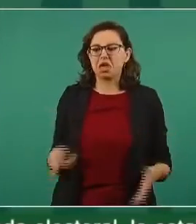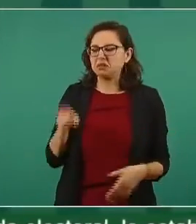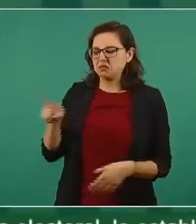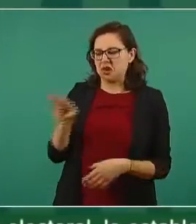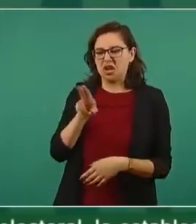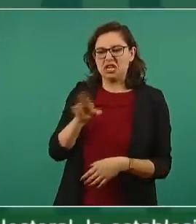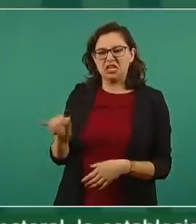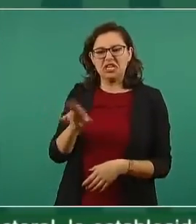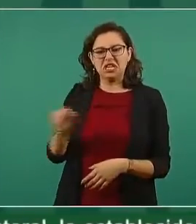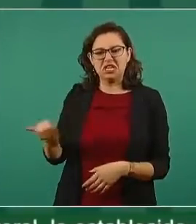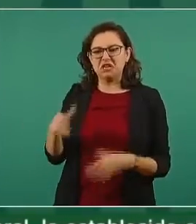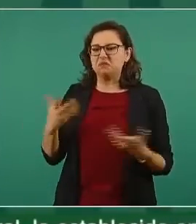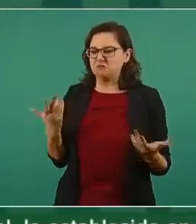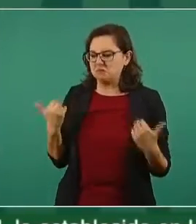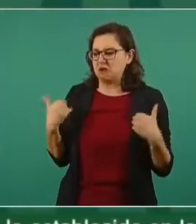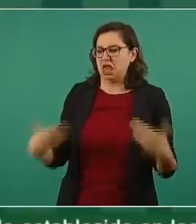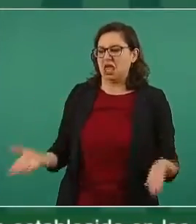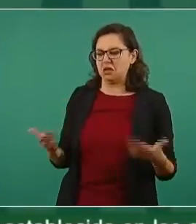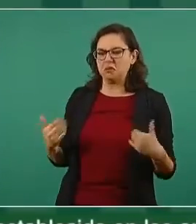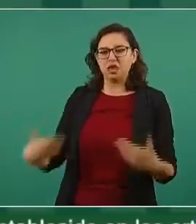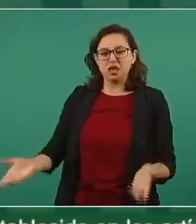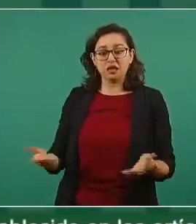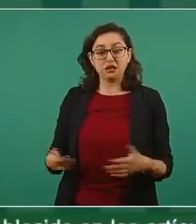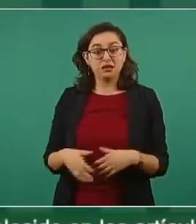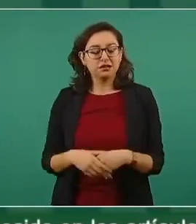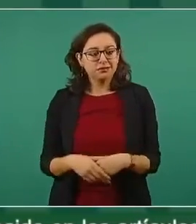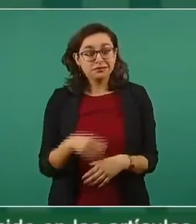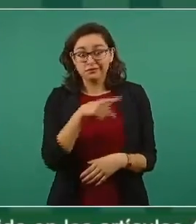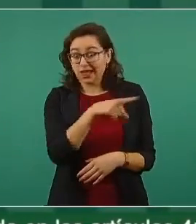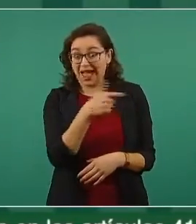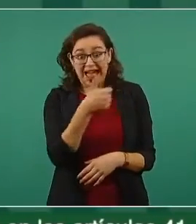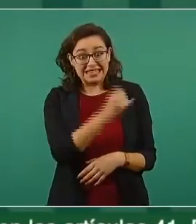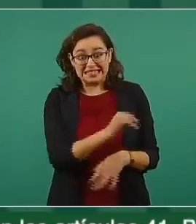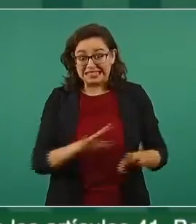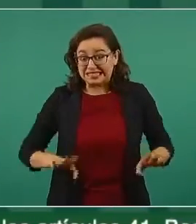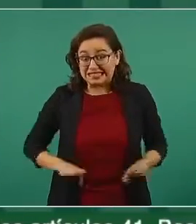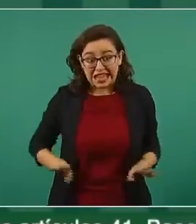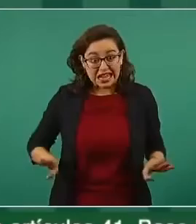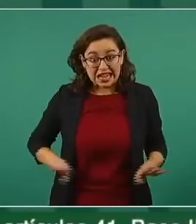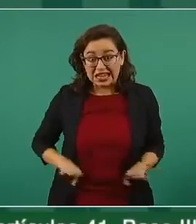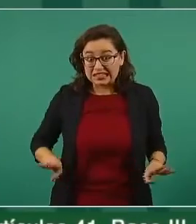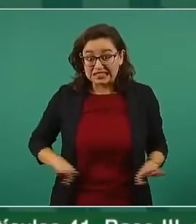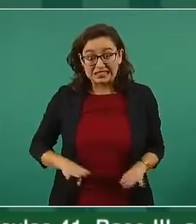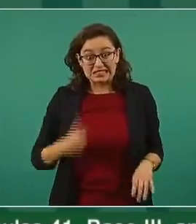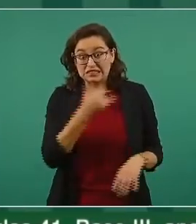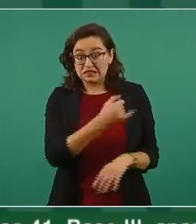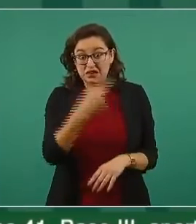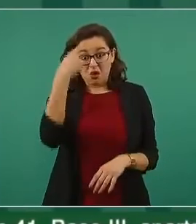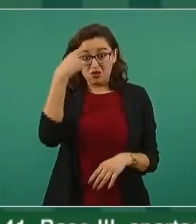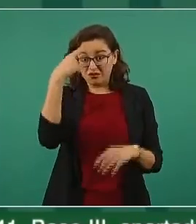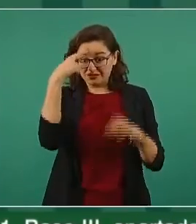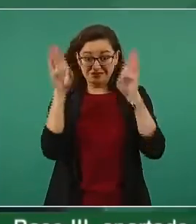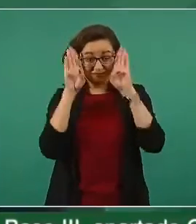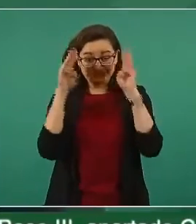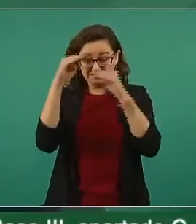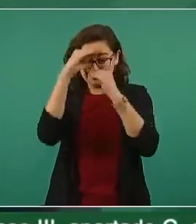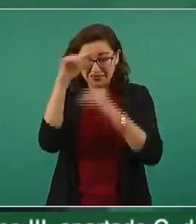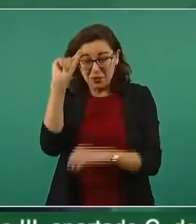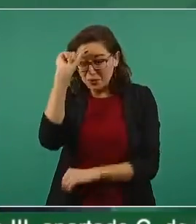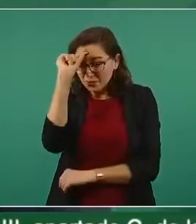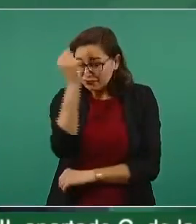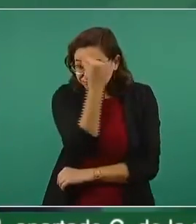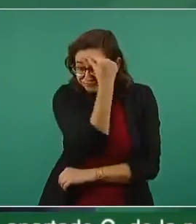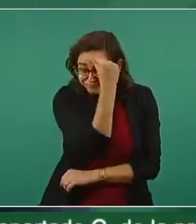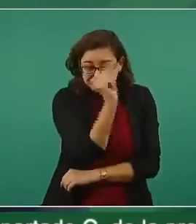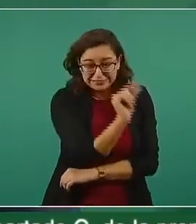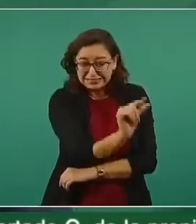porque esa es su concepción de ellos. Por eso hablo de que son conservadores, porque ese